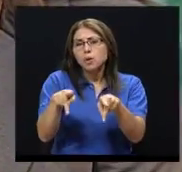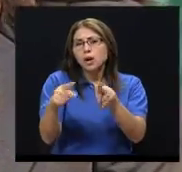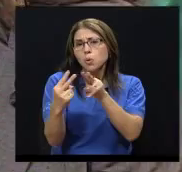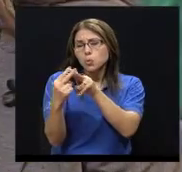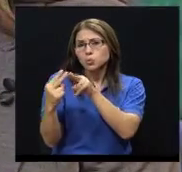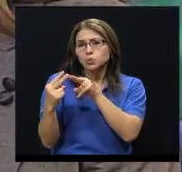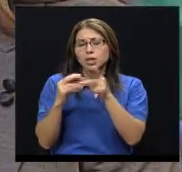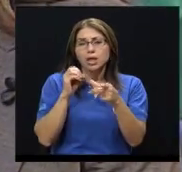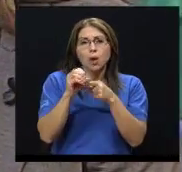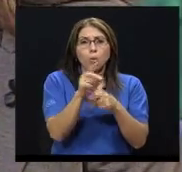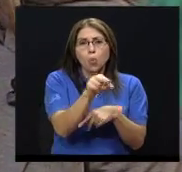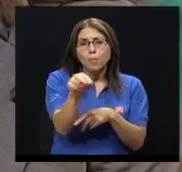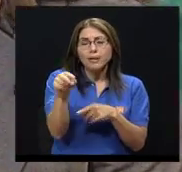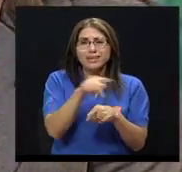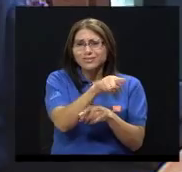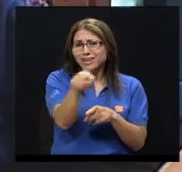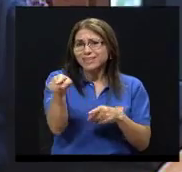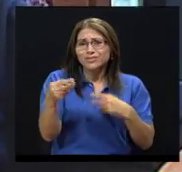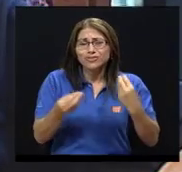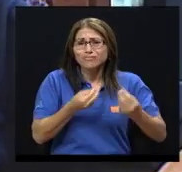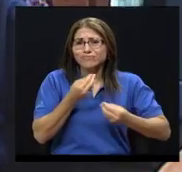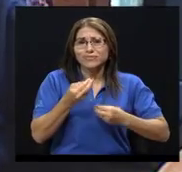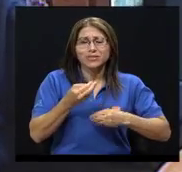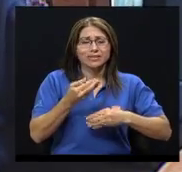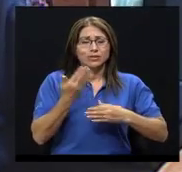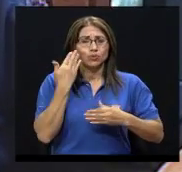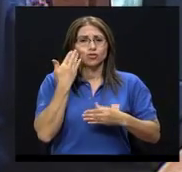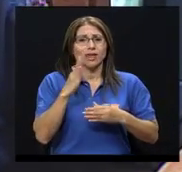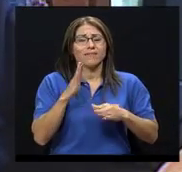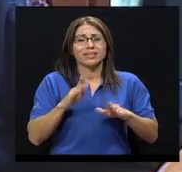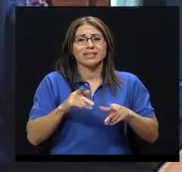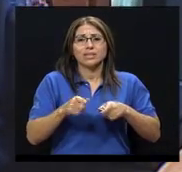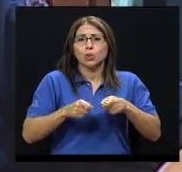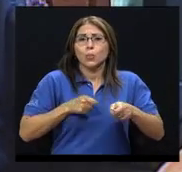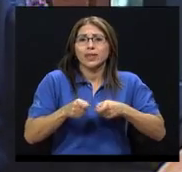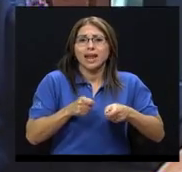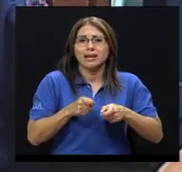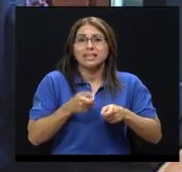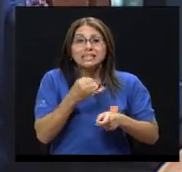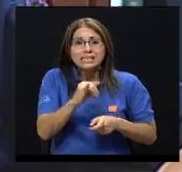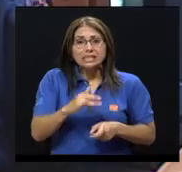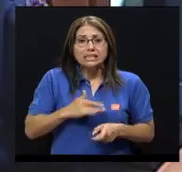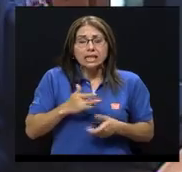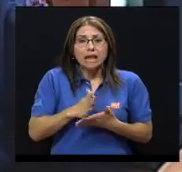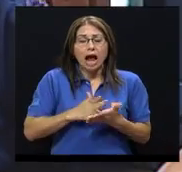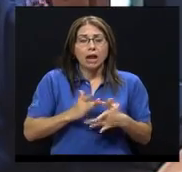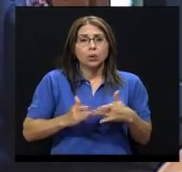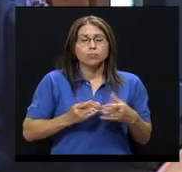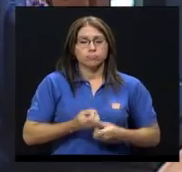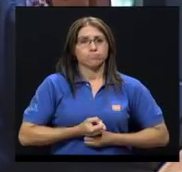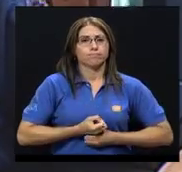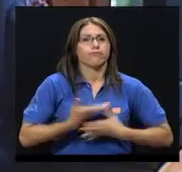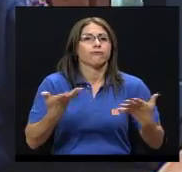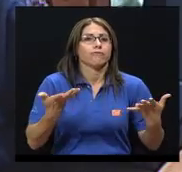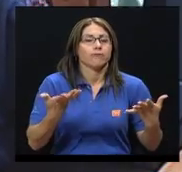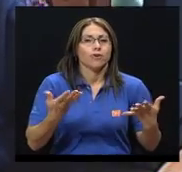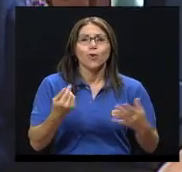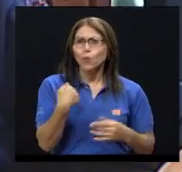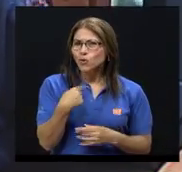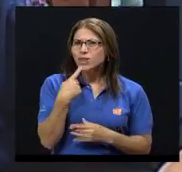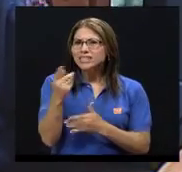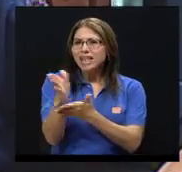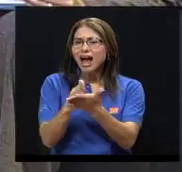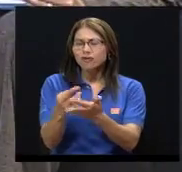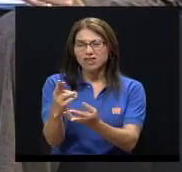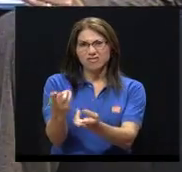conocidos, compañeros de trabajo, compañeras, que no saben cómo dominar el mínimo sentimiento aflora, ¿verdad? Uno les dice algo y es